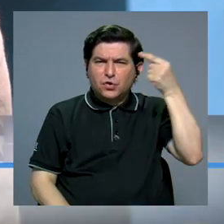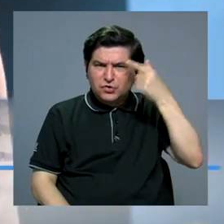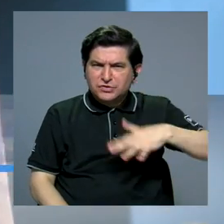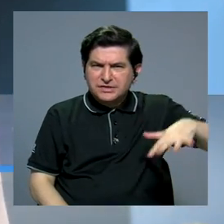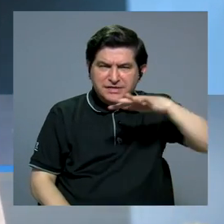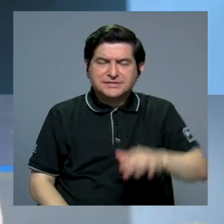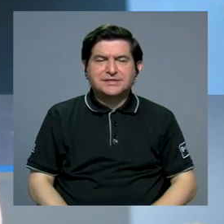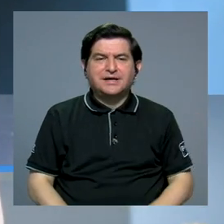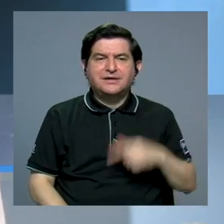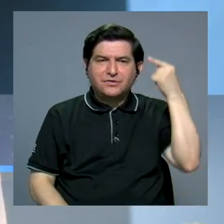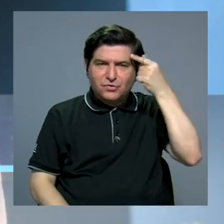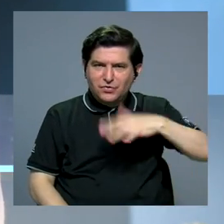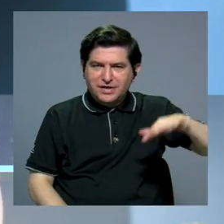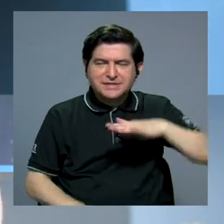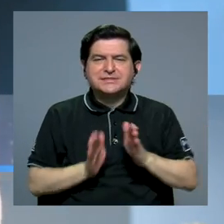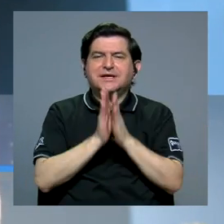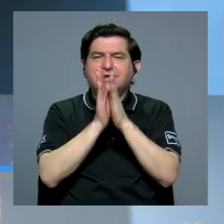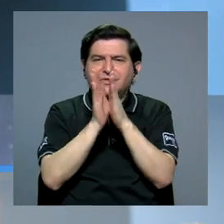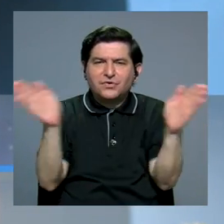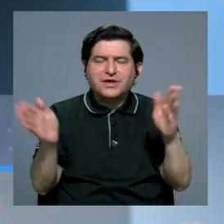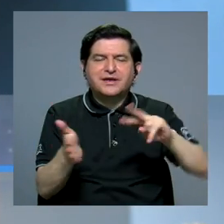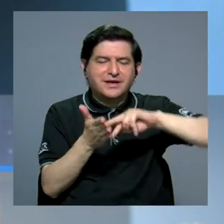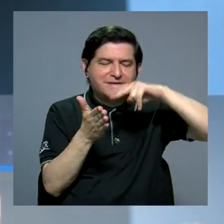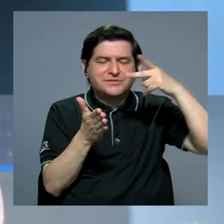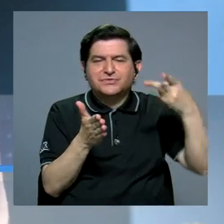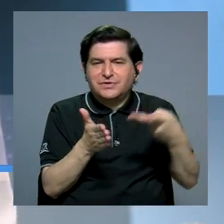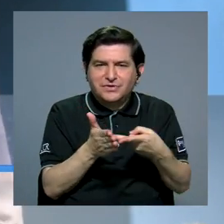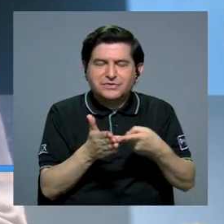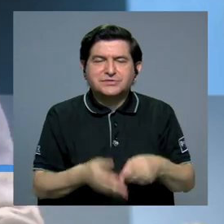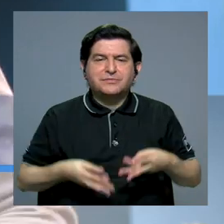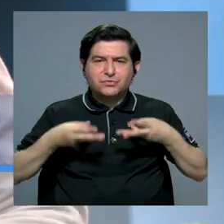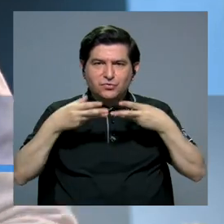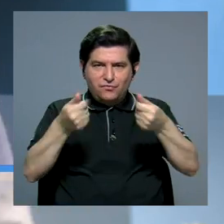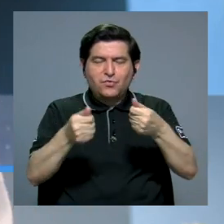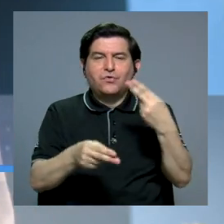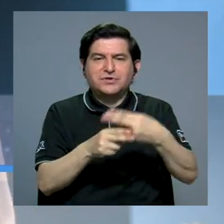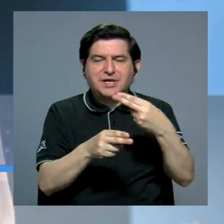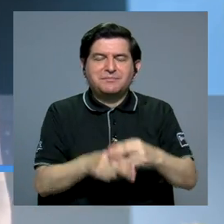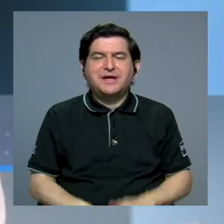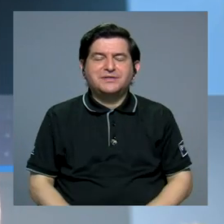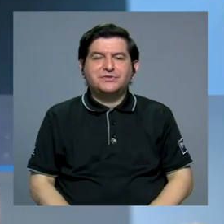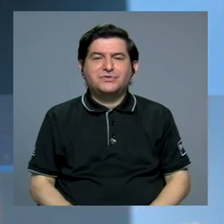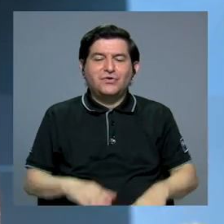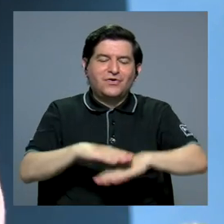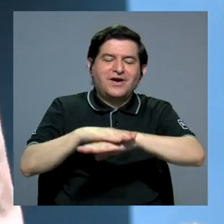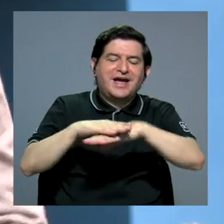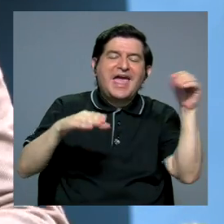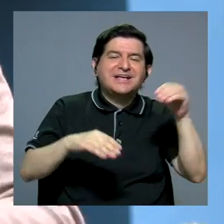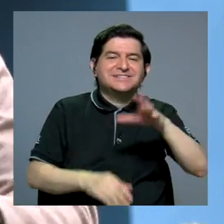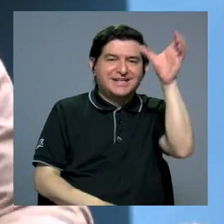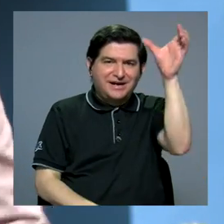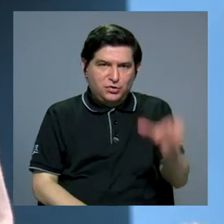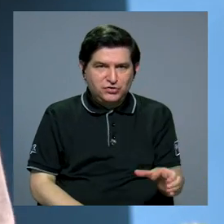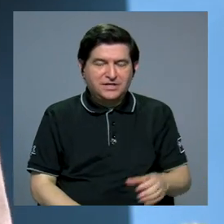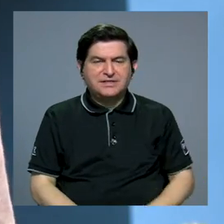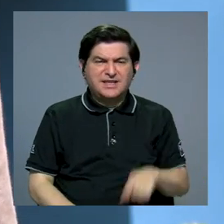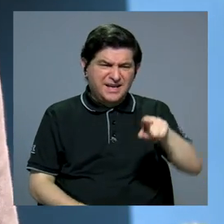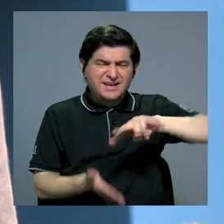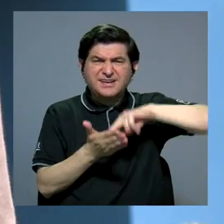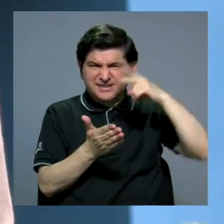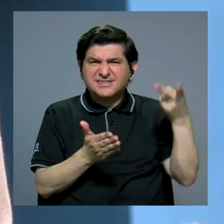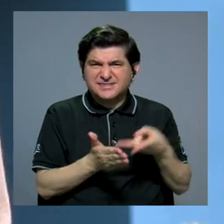el Estado generalizó, digamos, conceptualmente estos flujos, llamándolos por ejemplo extracontinentales, ¿verdad? Y eso tenía una